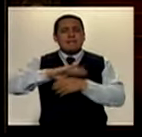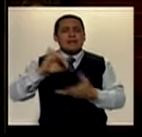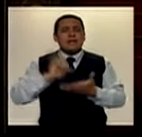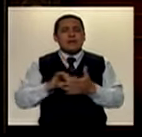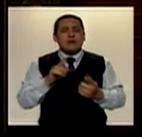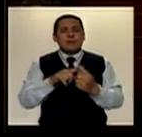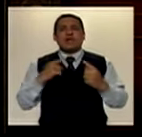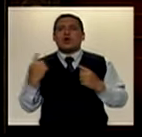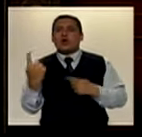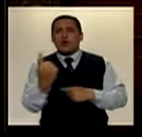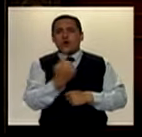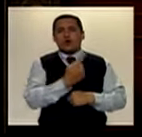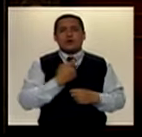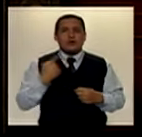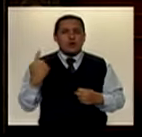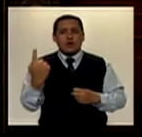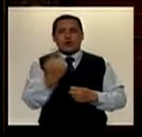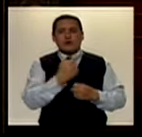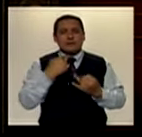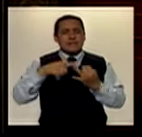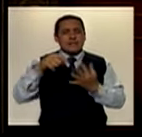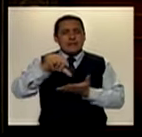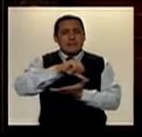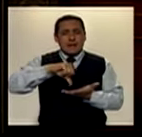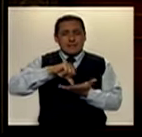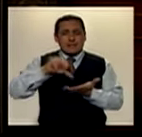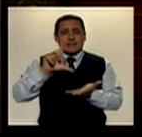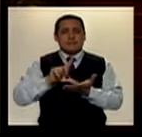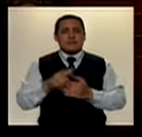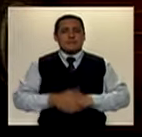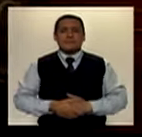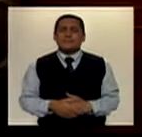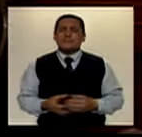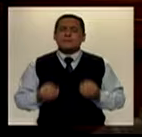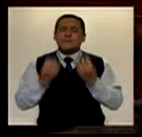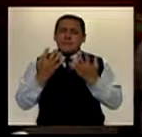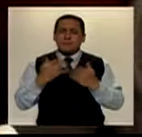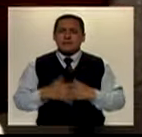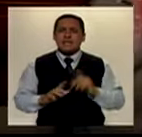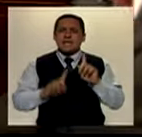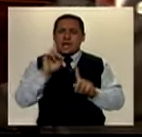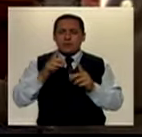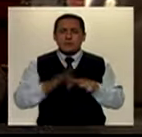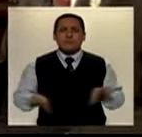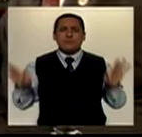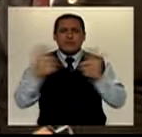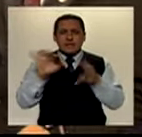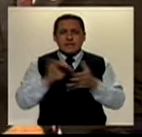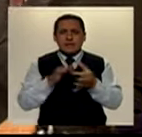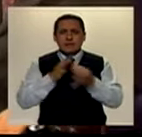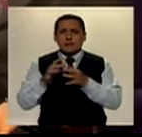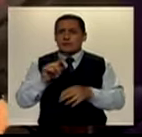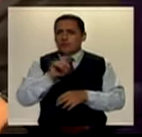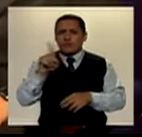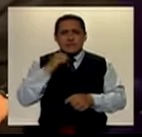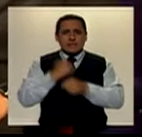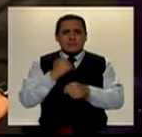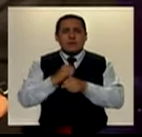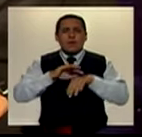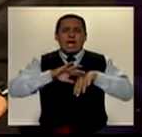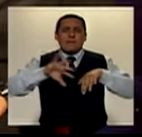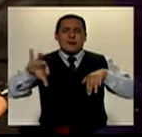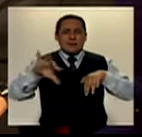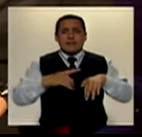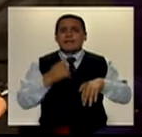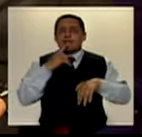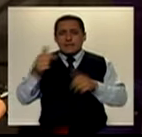son ferias rotativas en distintas plazas de la ciudad. Mire, señora Susana, y algo interesante que destacar, que ustedes no están trabajando de manera aislada,